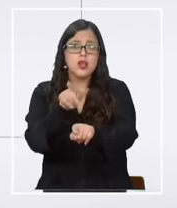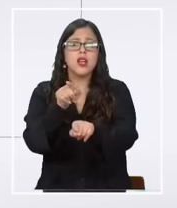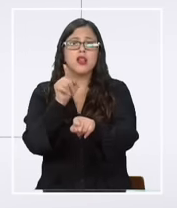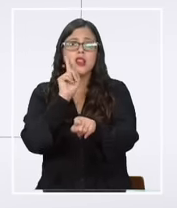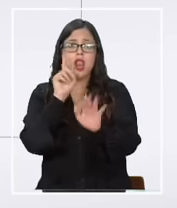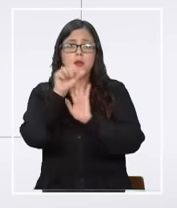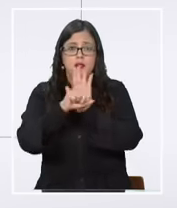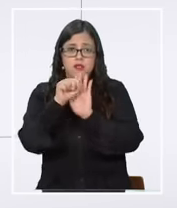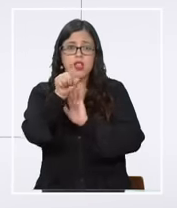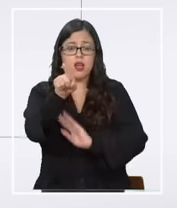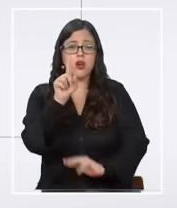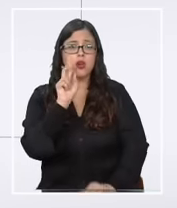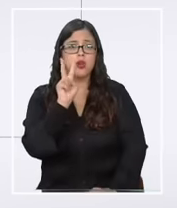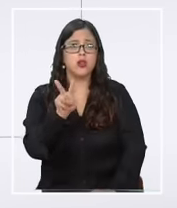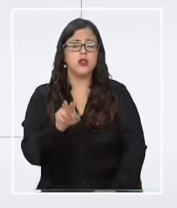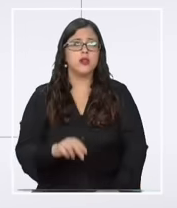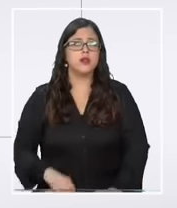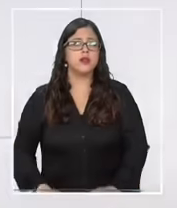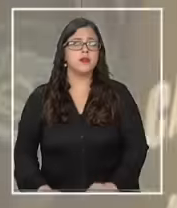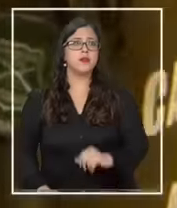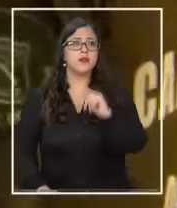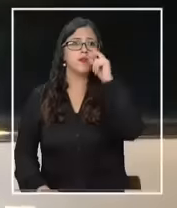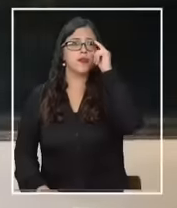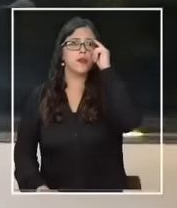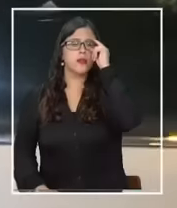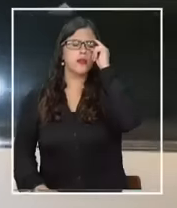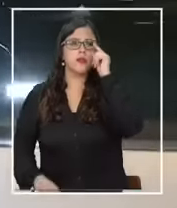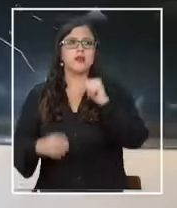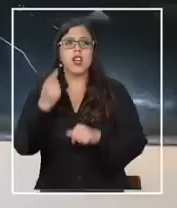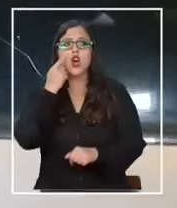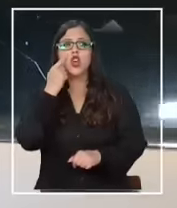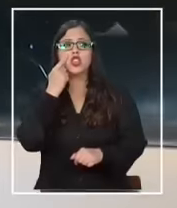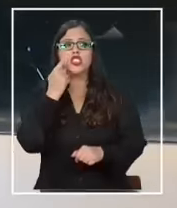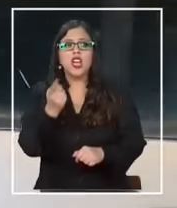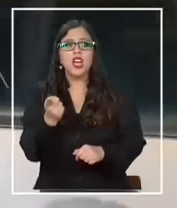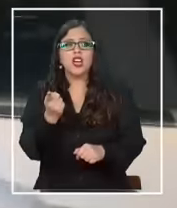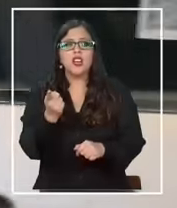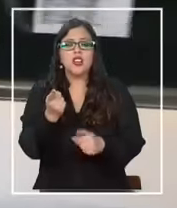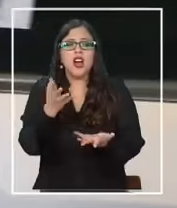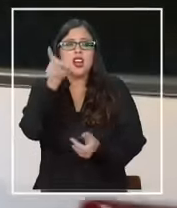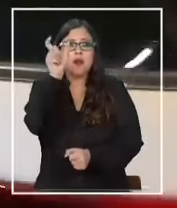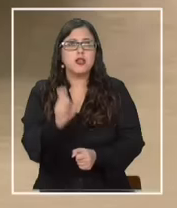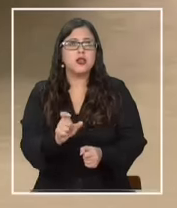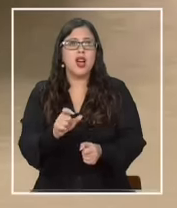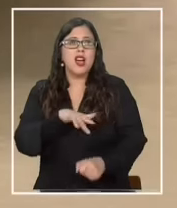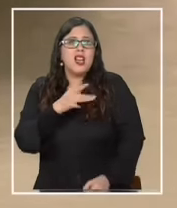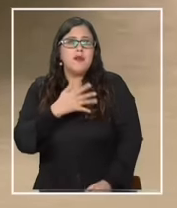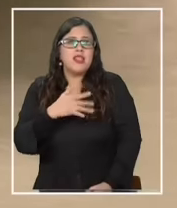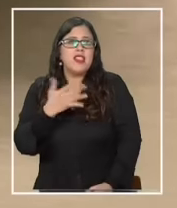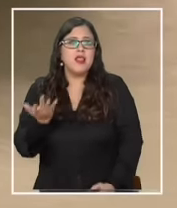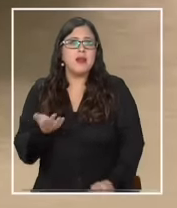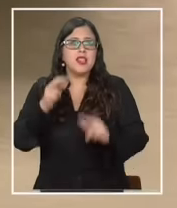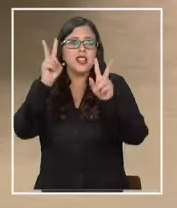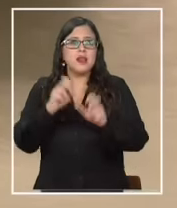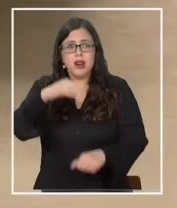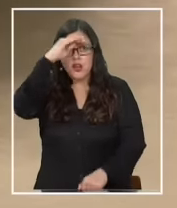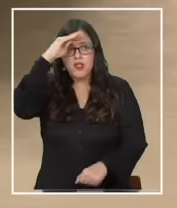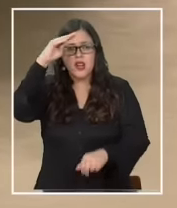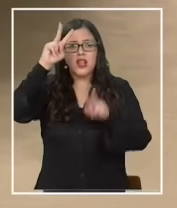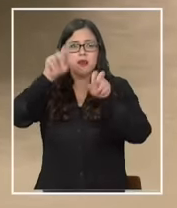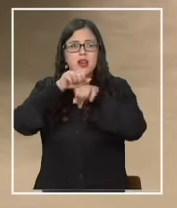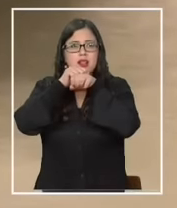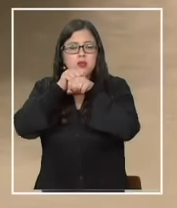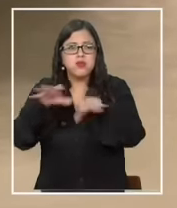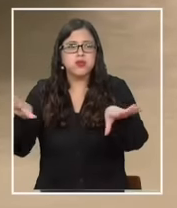segmento lo reconoció ser o conocer al responsable es lamentable y se quibran las confianzas con estas filtraciones